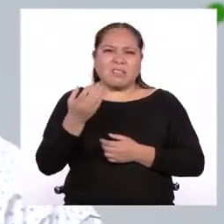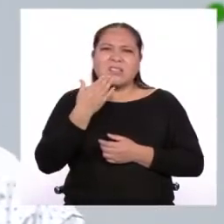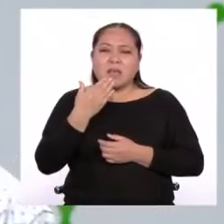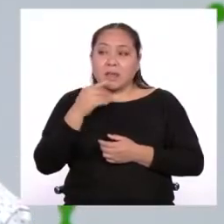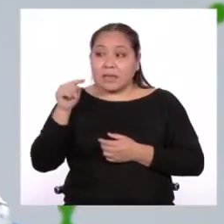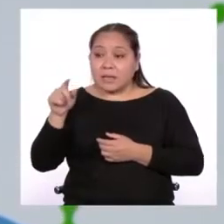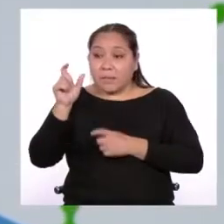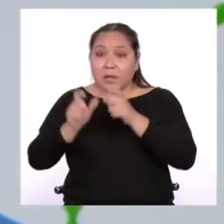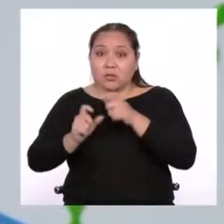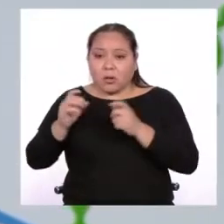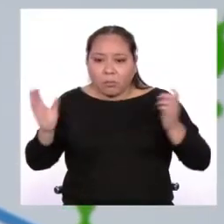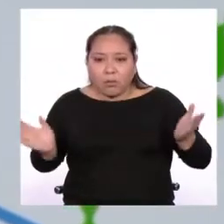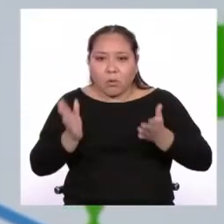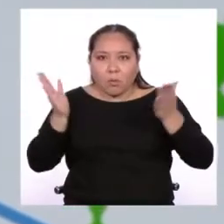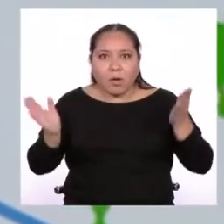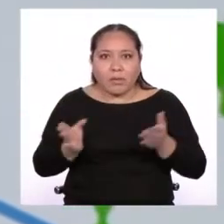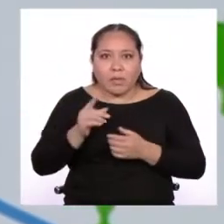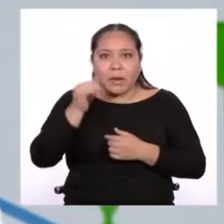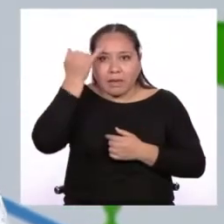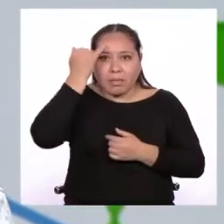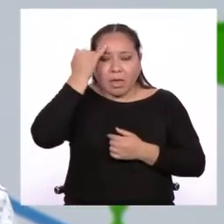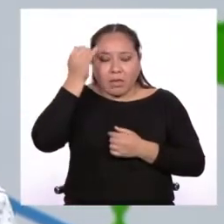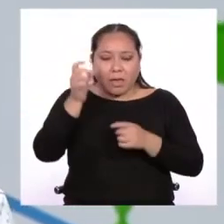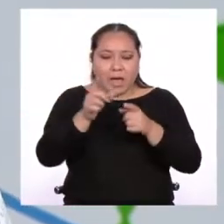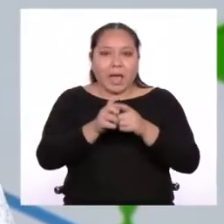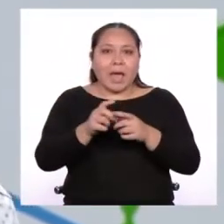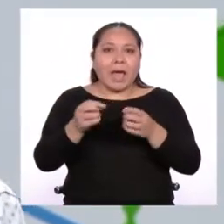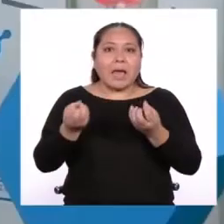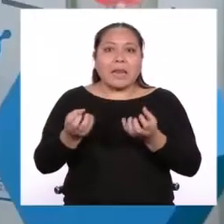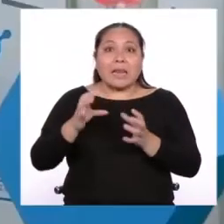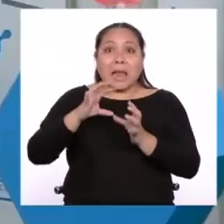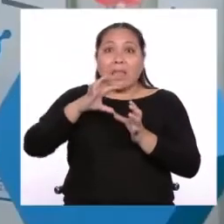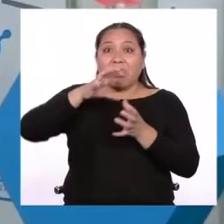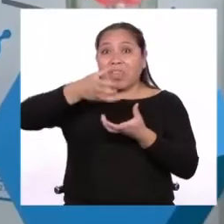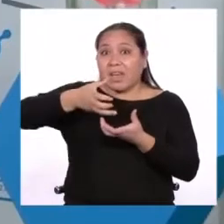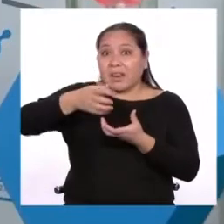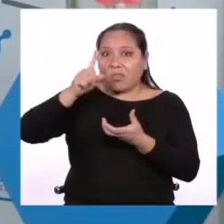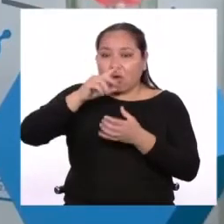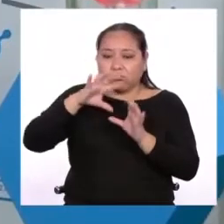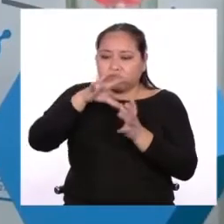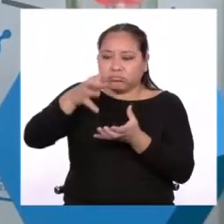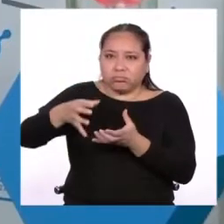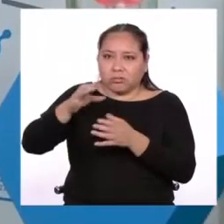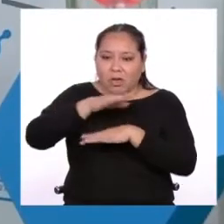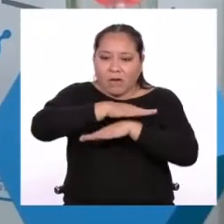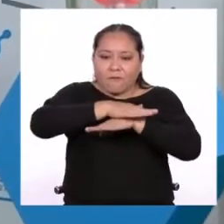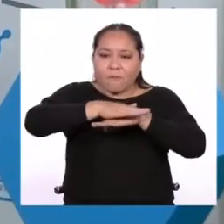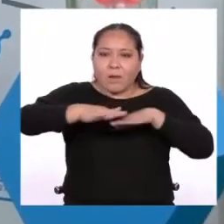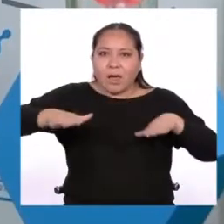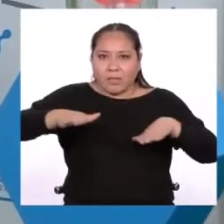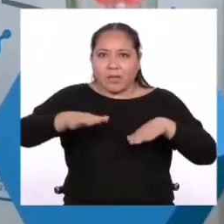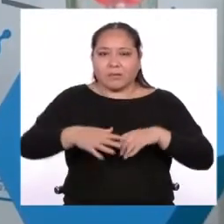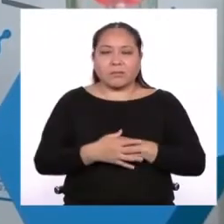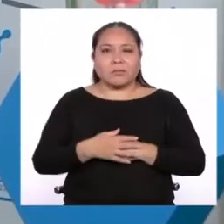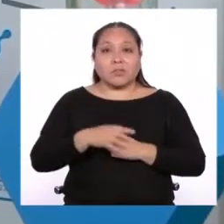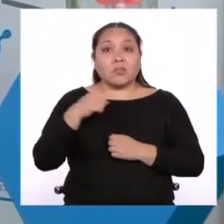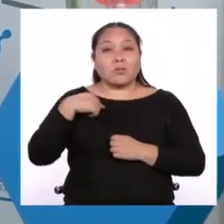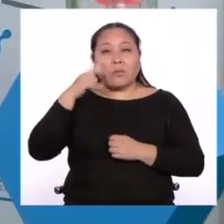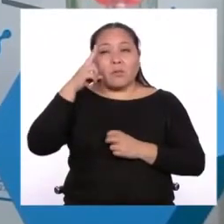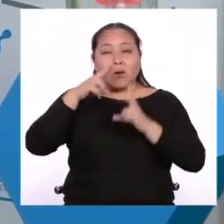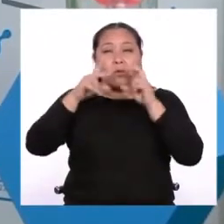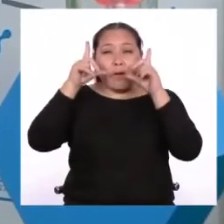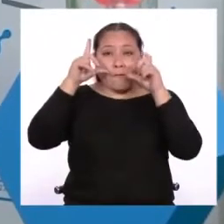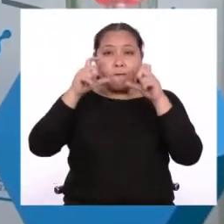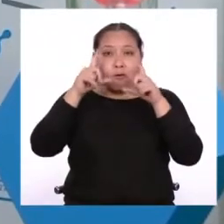promueve la idea de que la Tierra es plana en vez de una esfera. Si mal no recuerdo, hay una famosa foto donde se puede